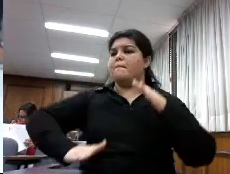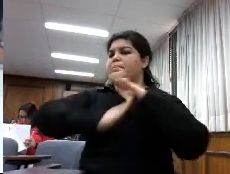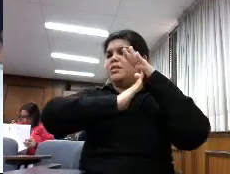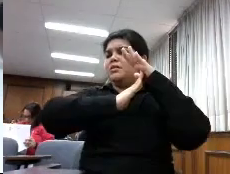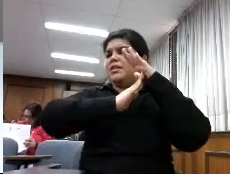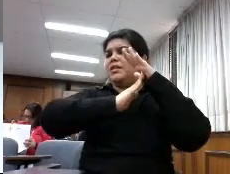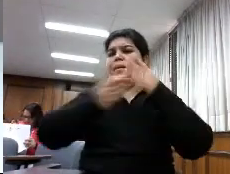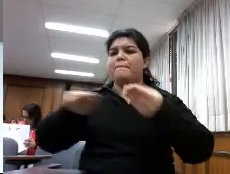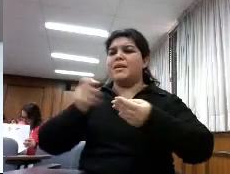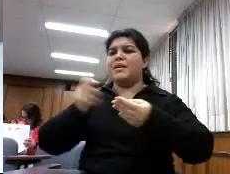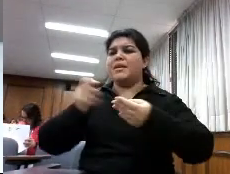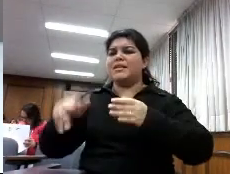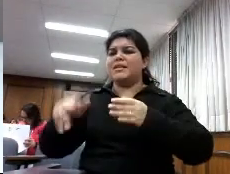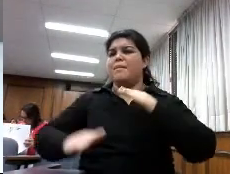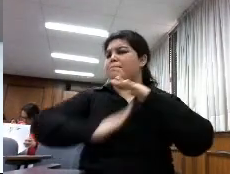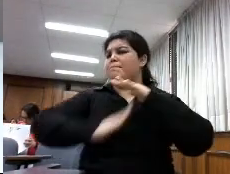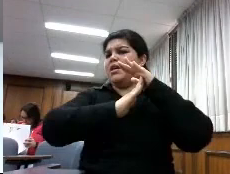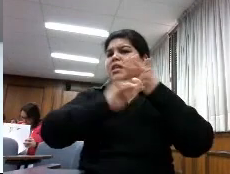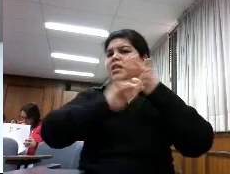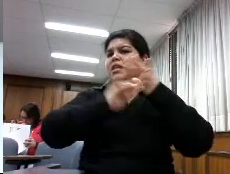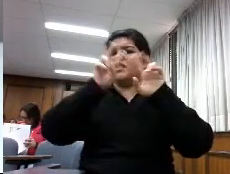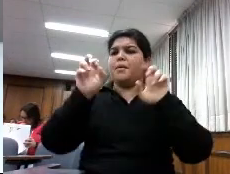comercio electrónico